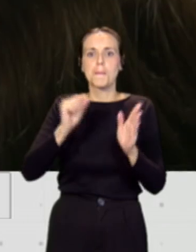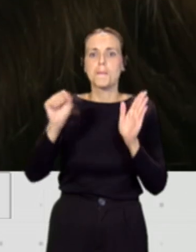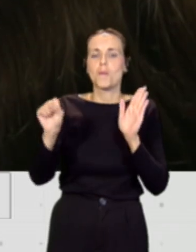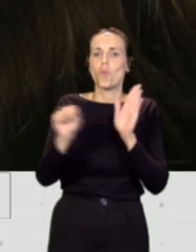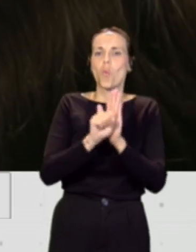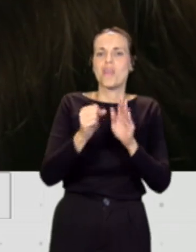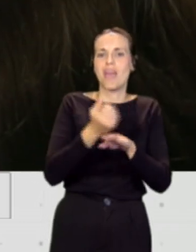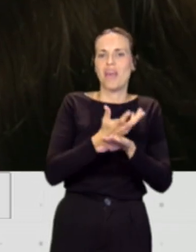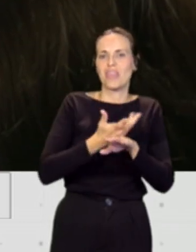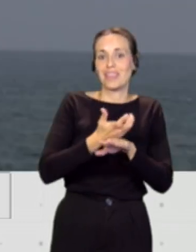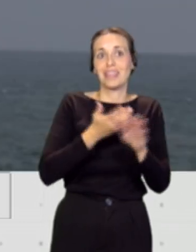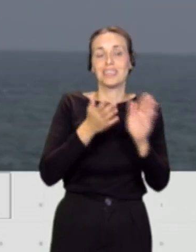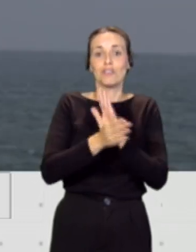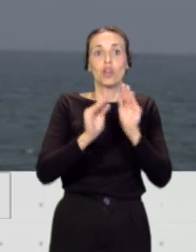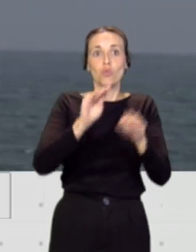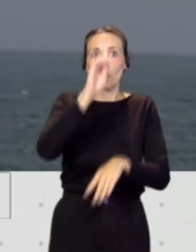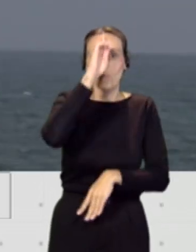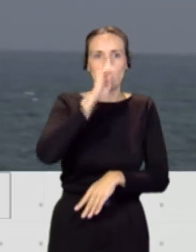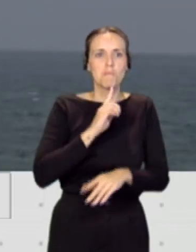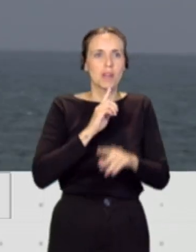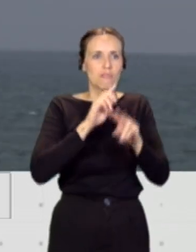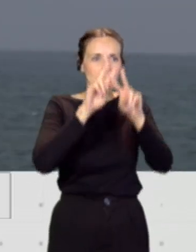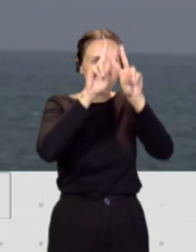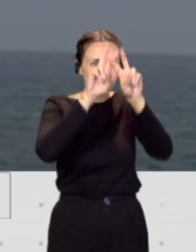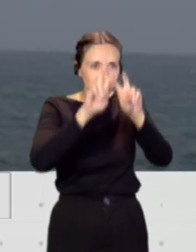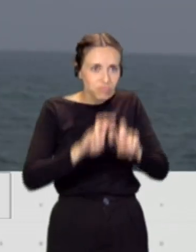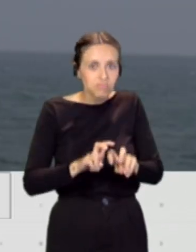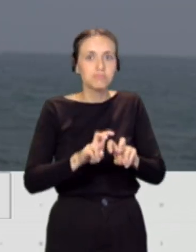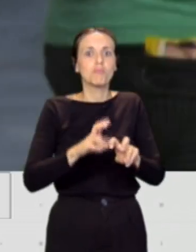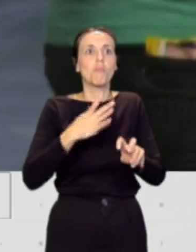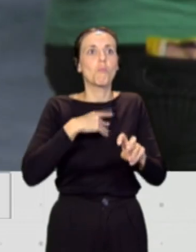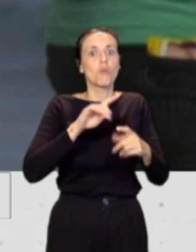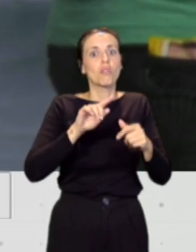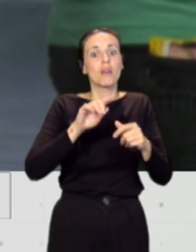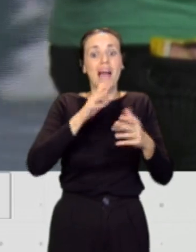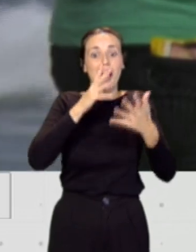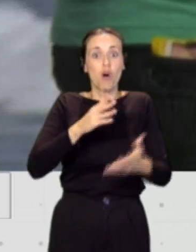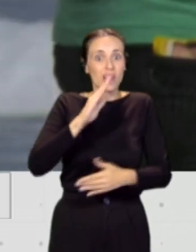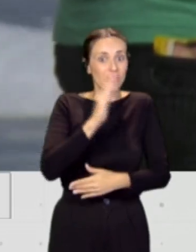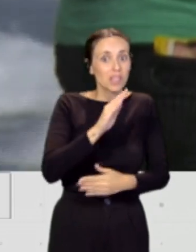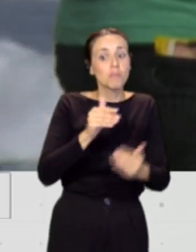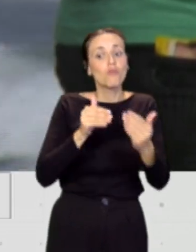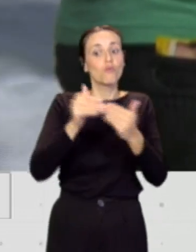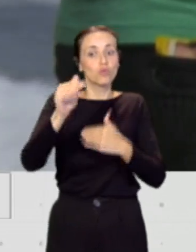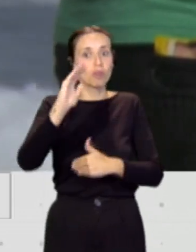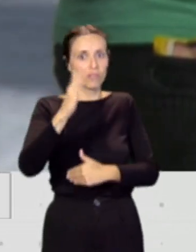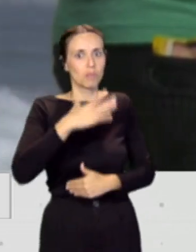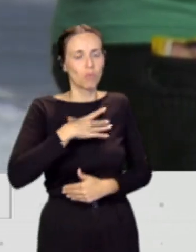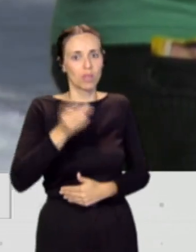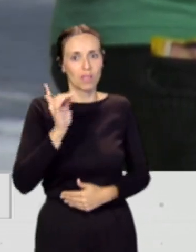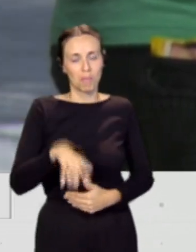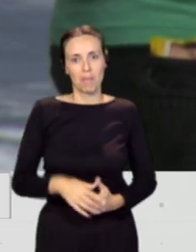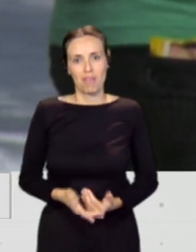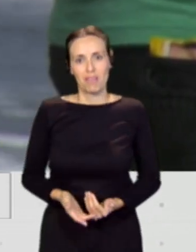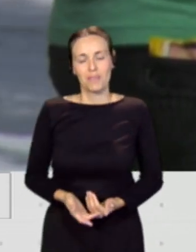de un perfil concreto de esos menores y eso puede impactarles impactarles en el presente y también en el futuro. Entonces, al final yo